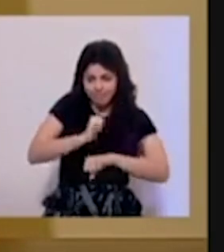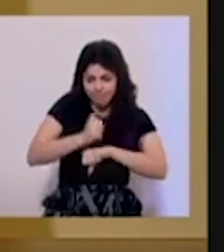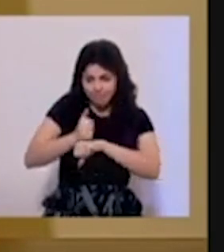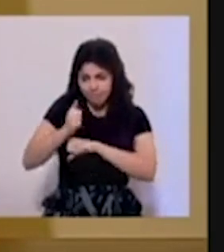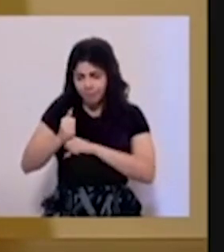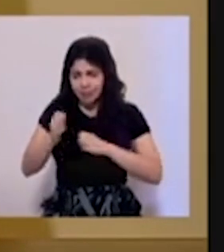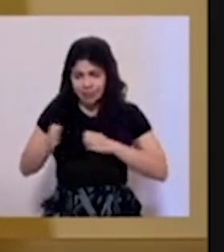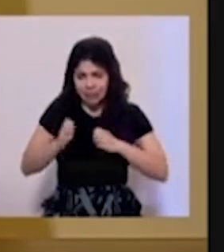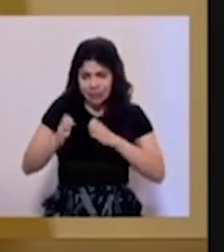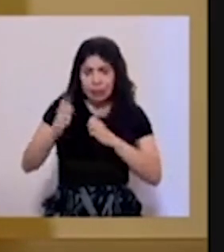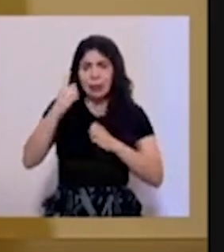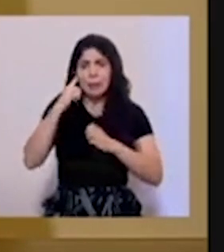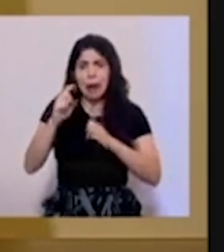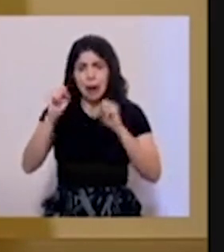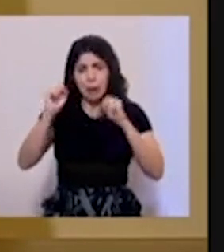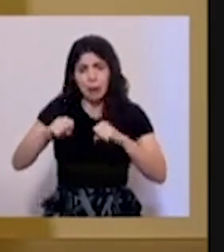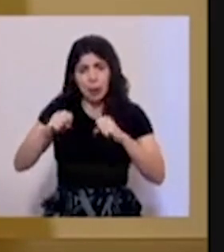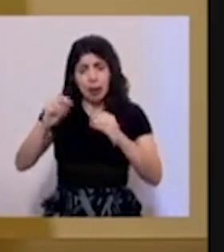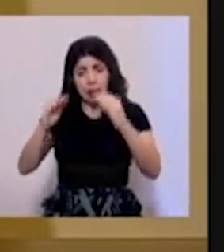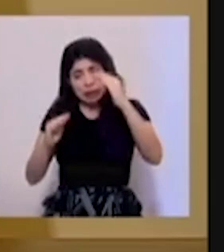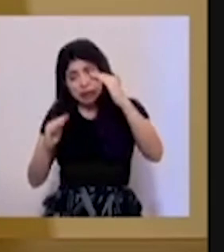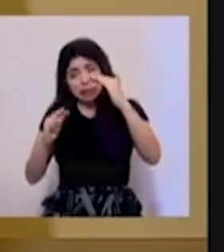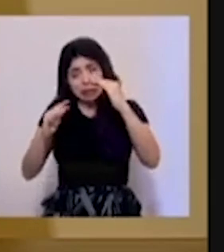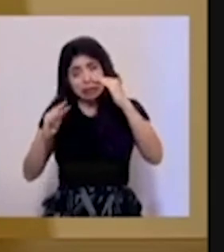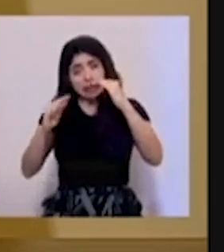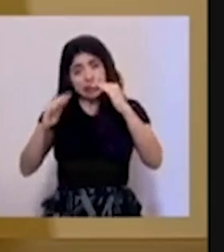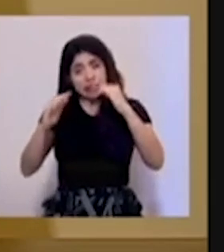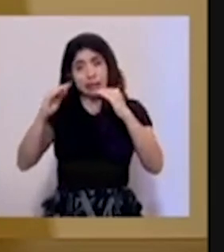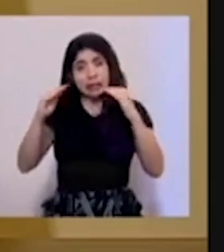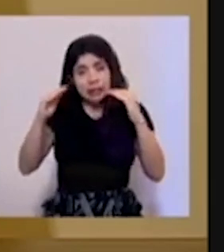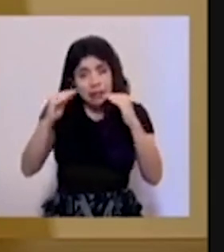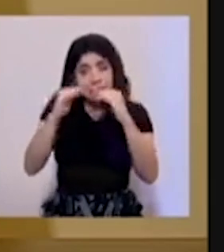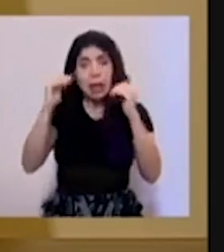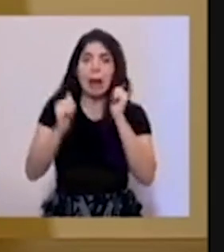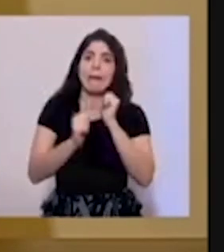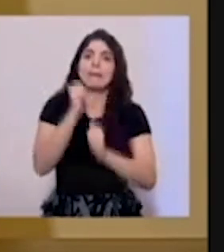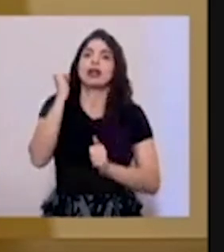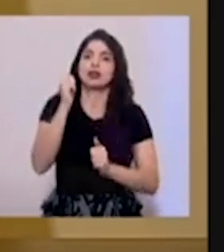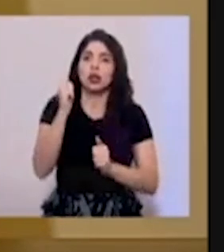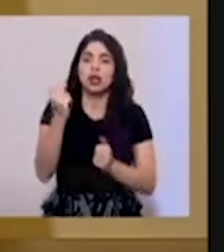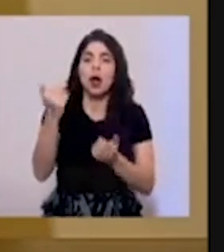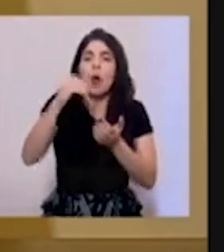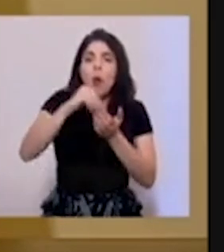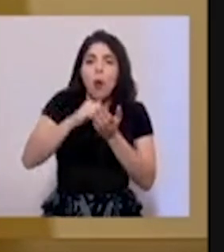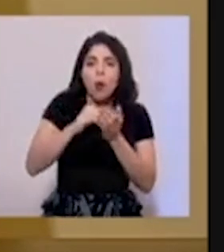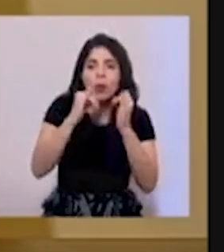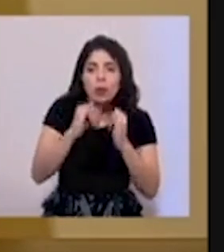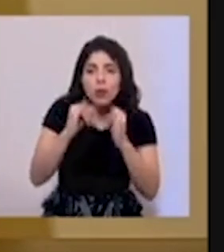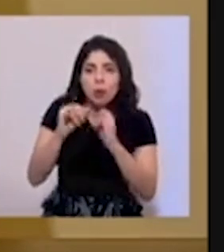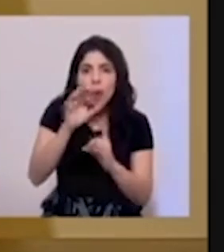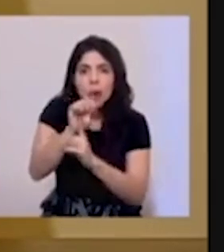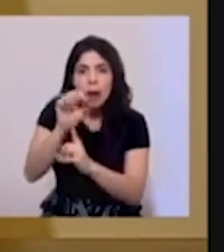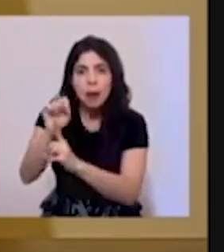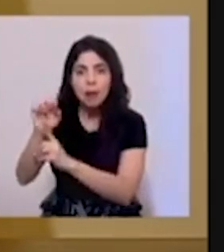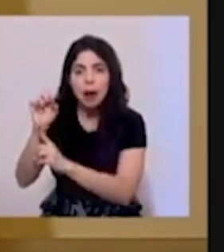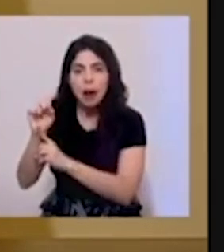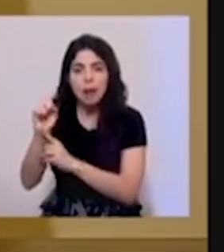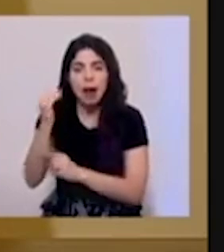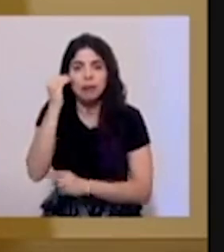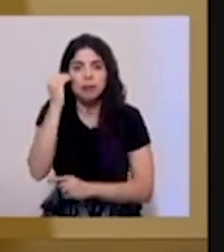cerrar esa brecha y tratar de investigar la mayor parte de los casos y recuperar la trazabilidad. Todo eso se ha hablado muchas veces.